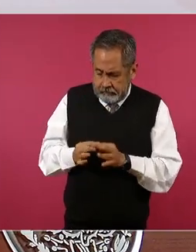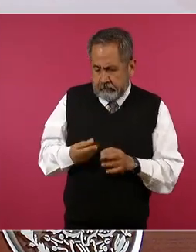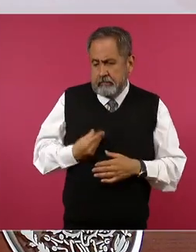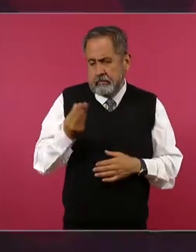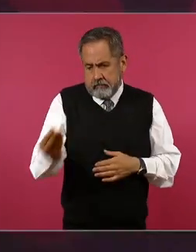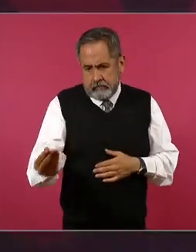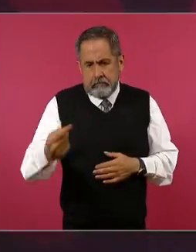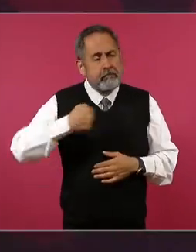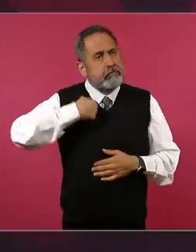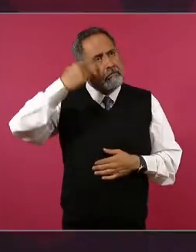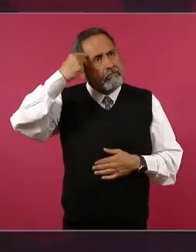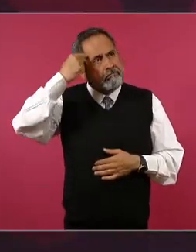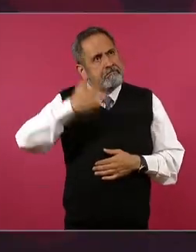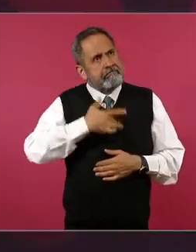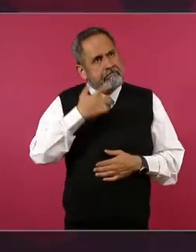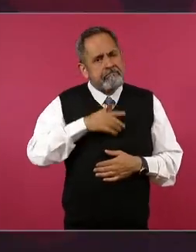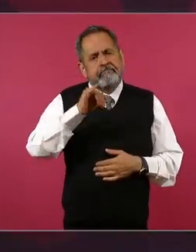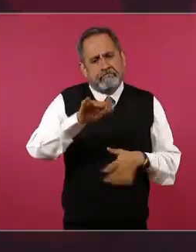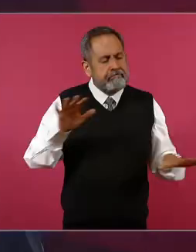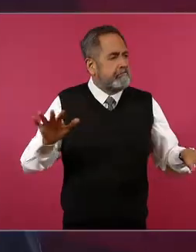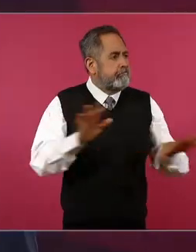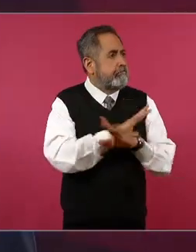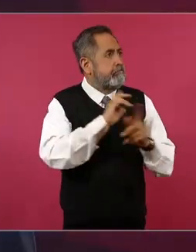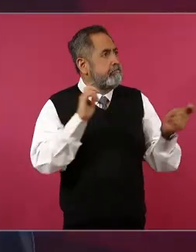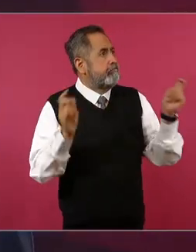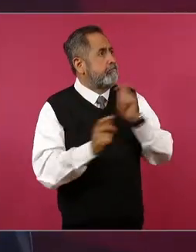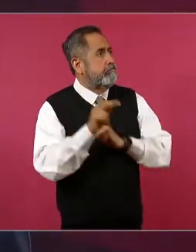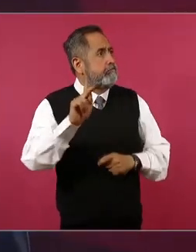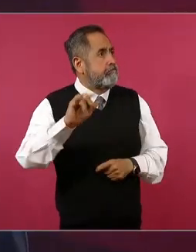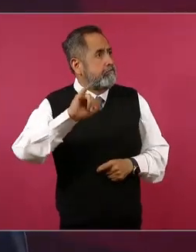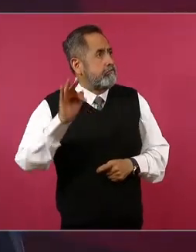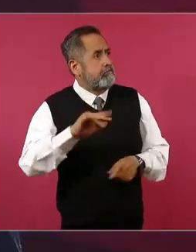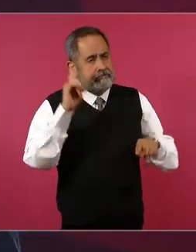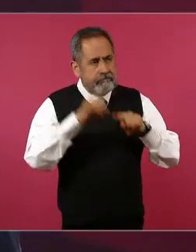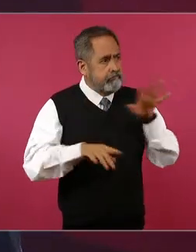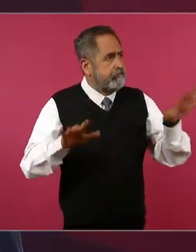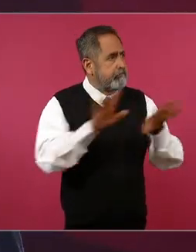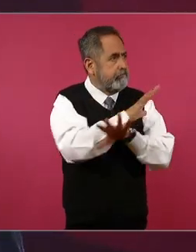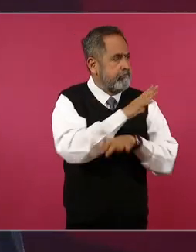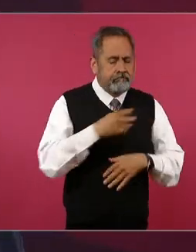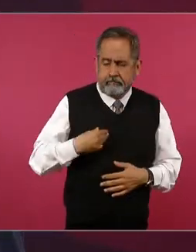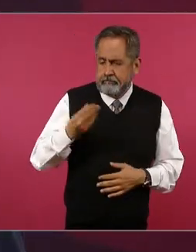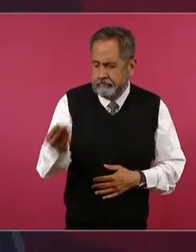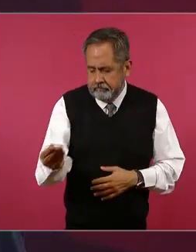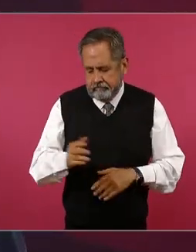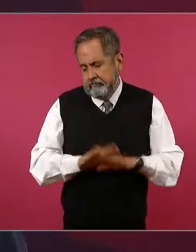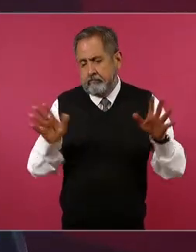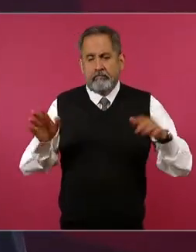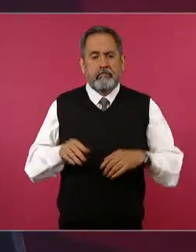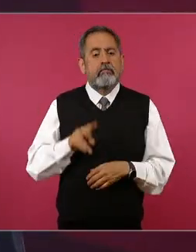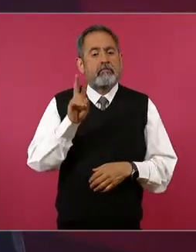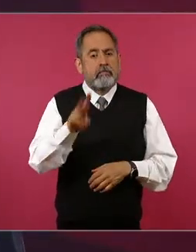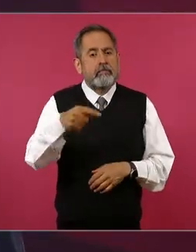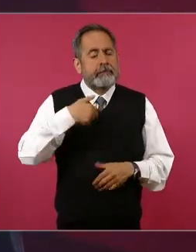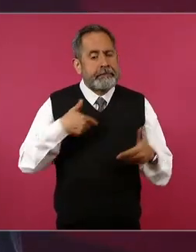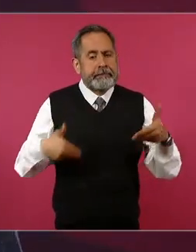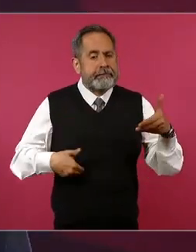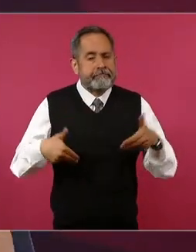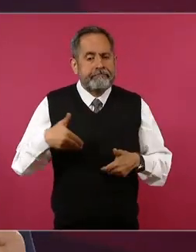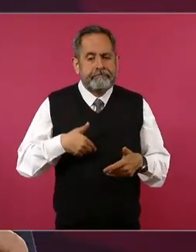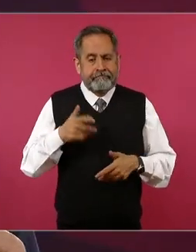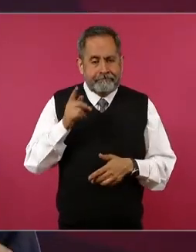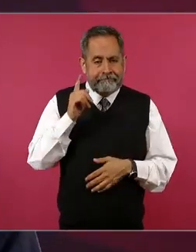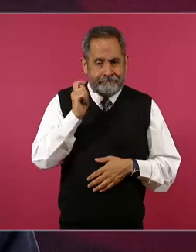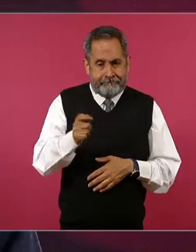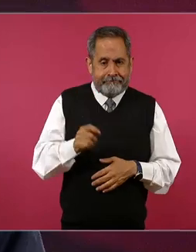que hace falta la reforma al Poder Judicial. Y me molesta mucho de que